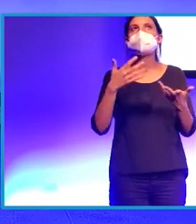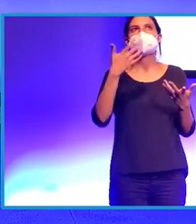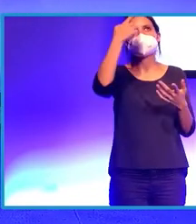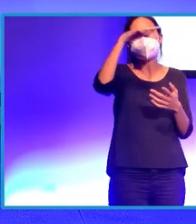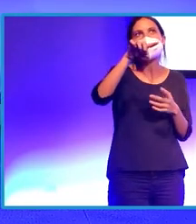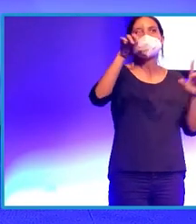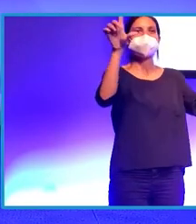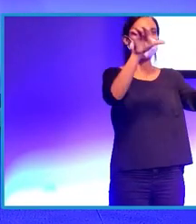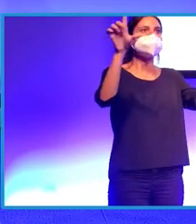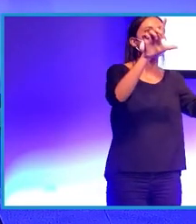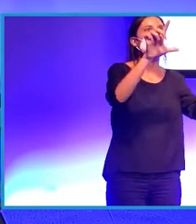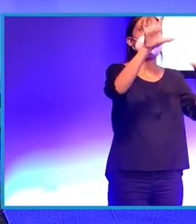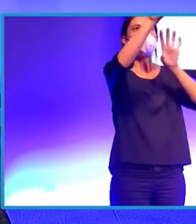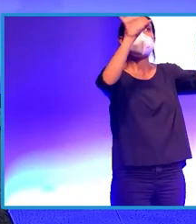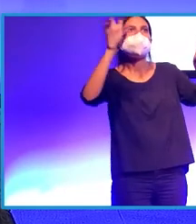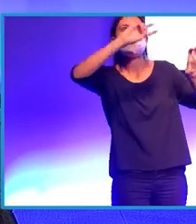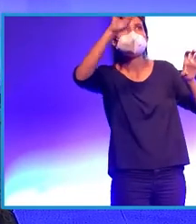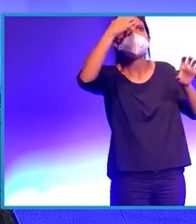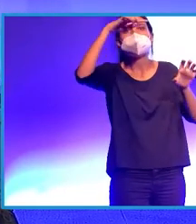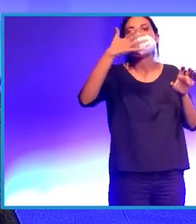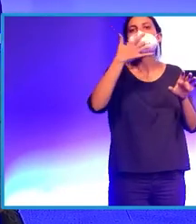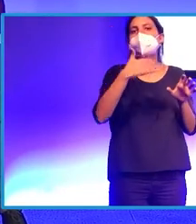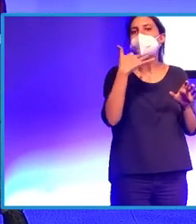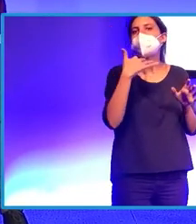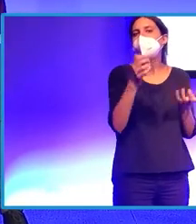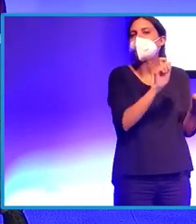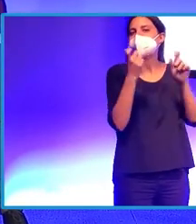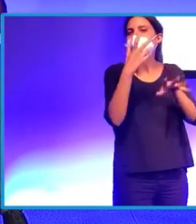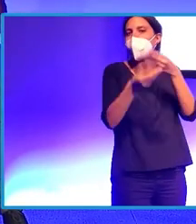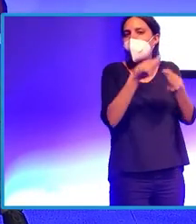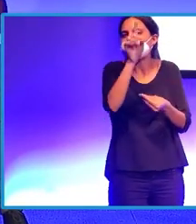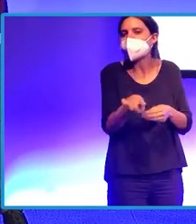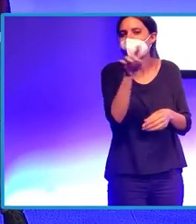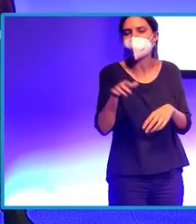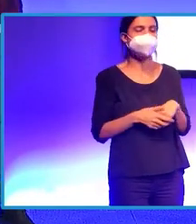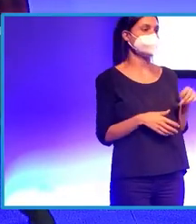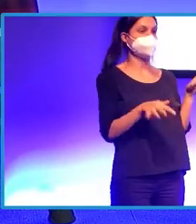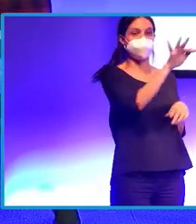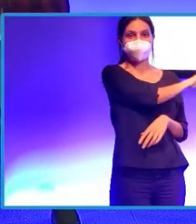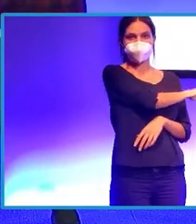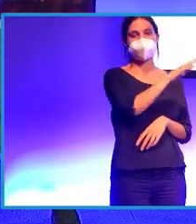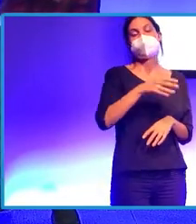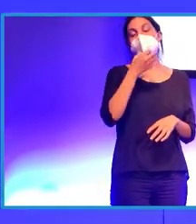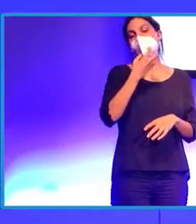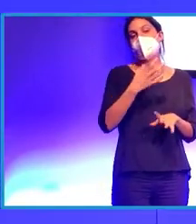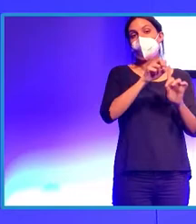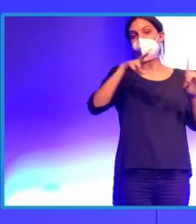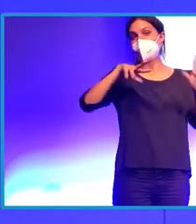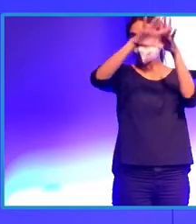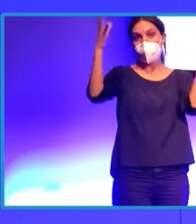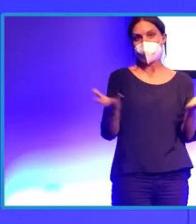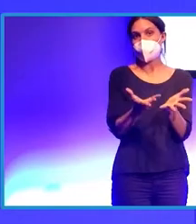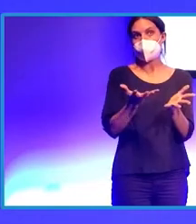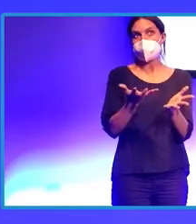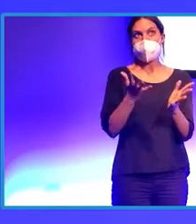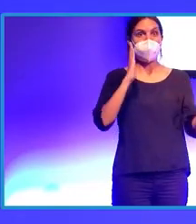televisión en VT2 a saber dónde que están haciendo cosas parecidas? Bueno, a nivel mundial nosotros, cuando nos proponen esto,